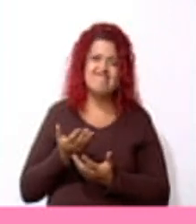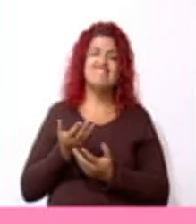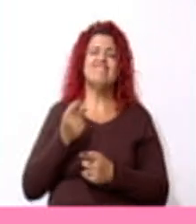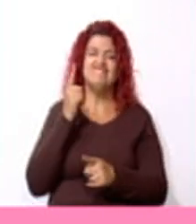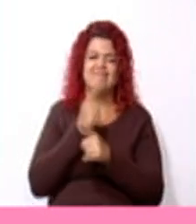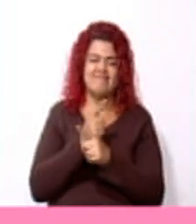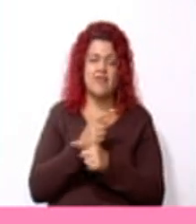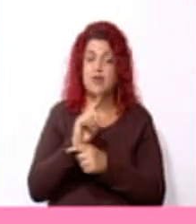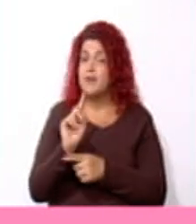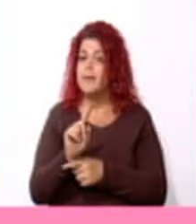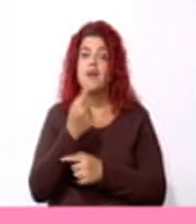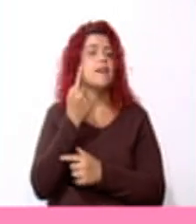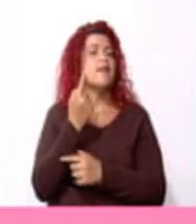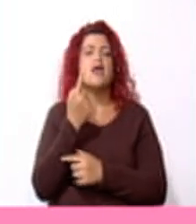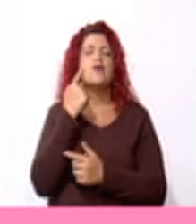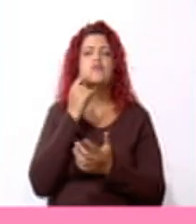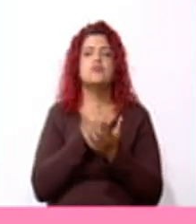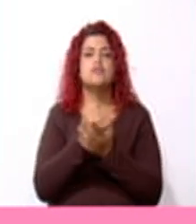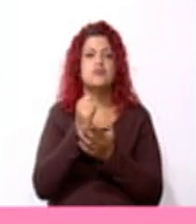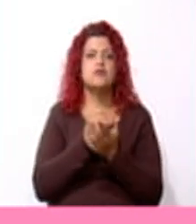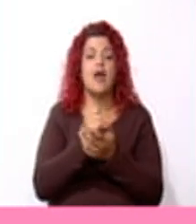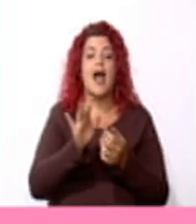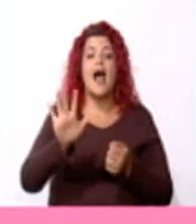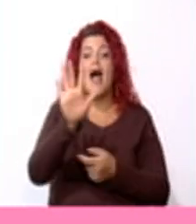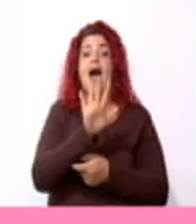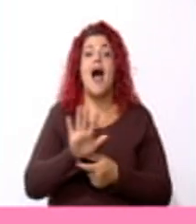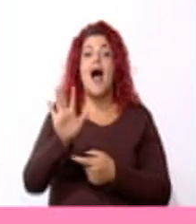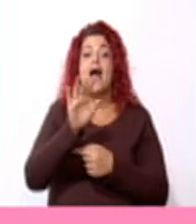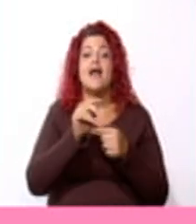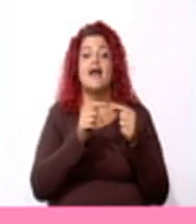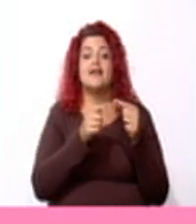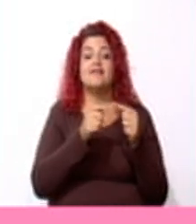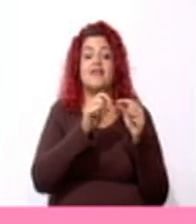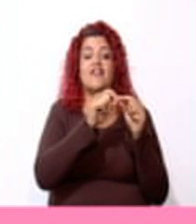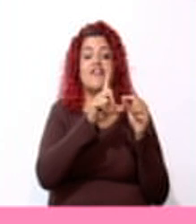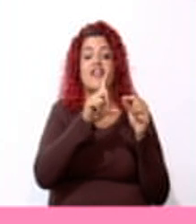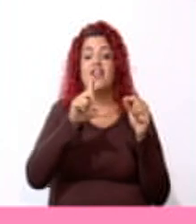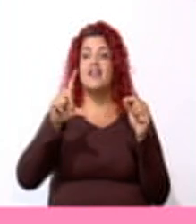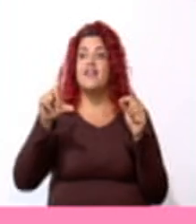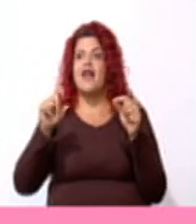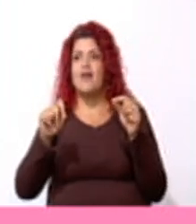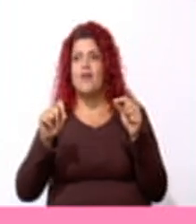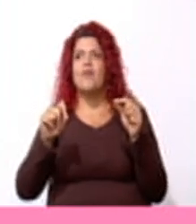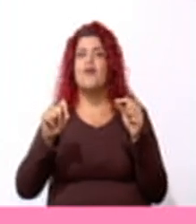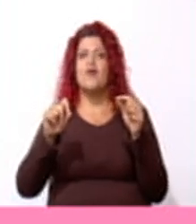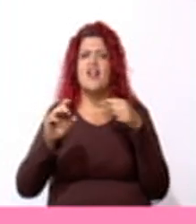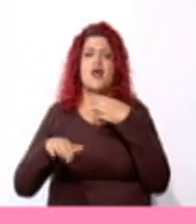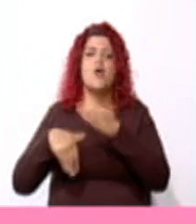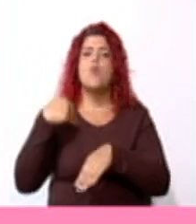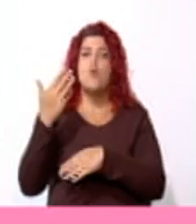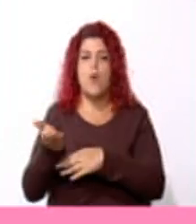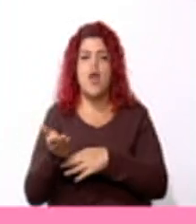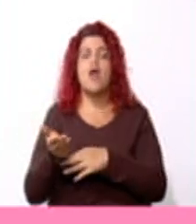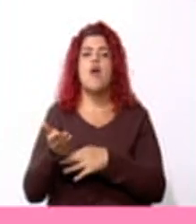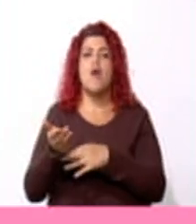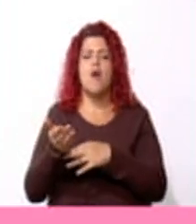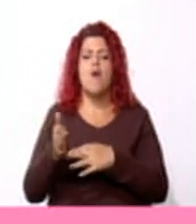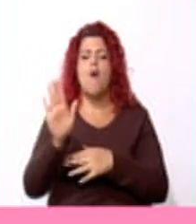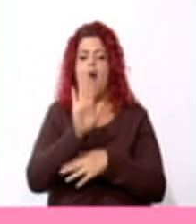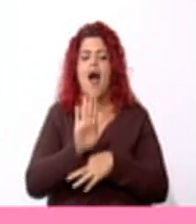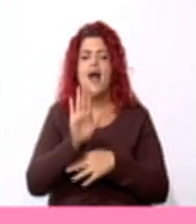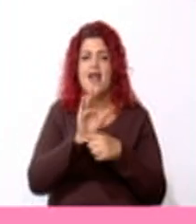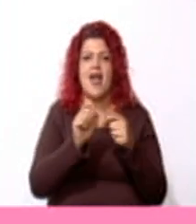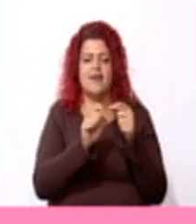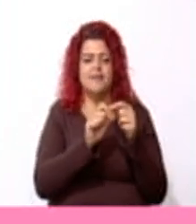Primero van a averiguar el área del rectángulo y luego el área del rombo. Y ya vimos